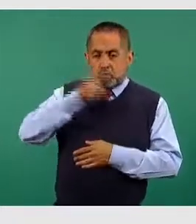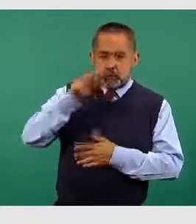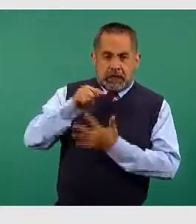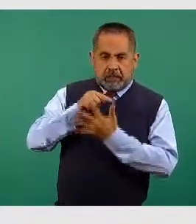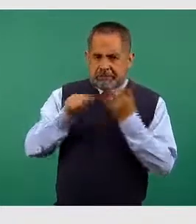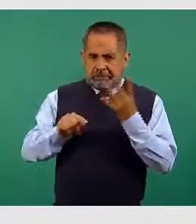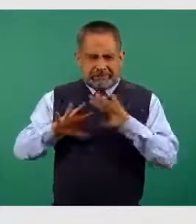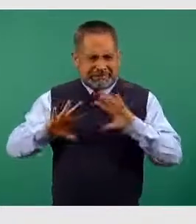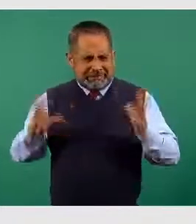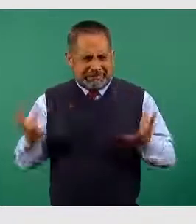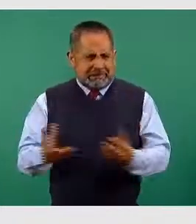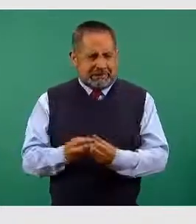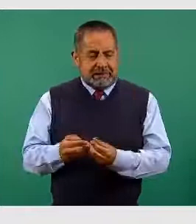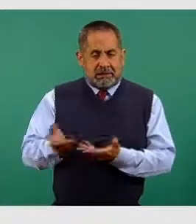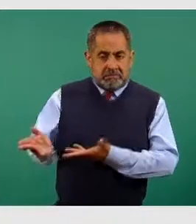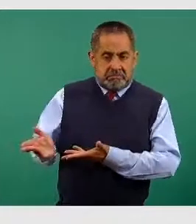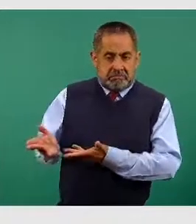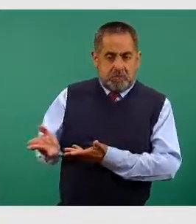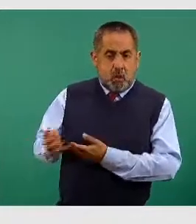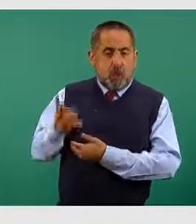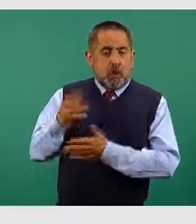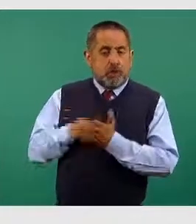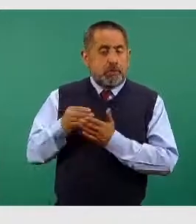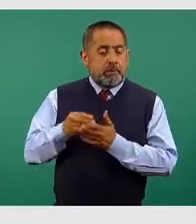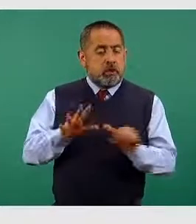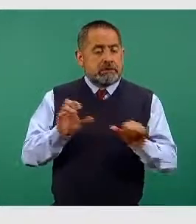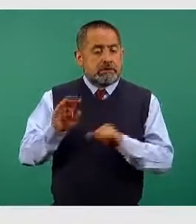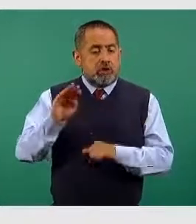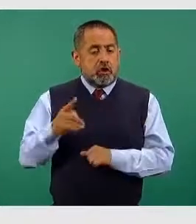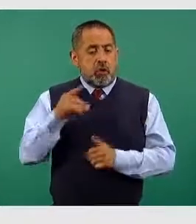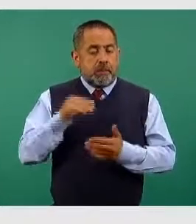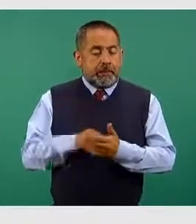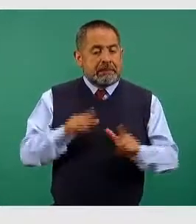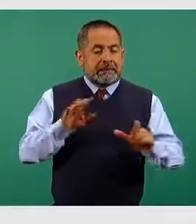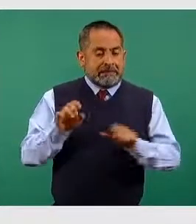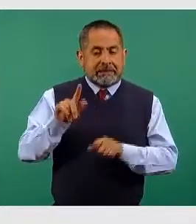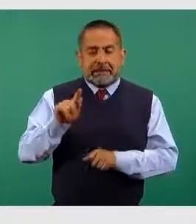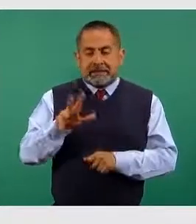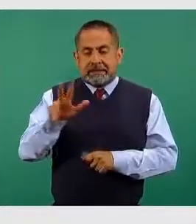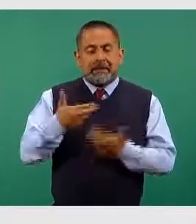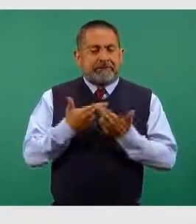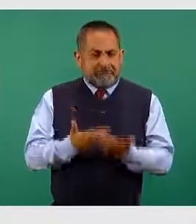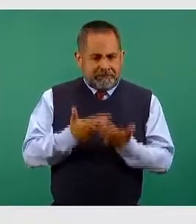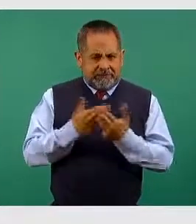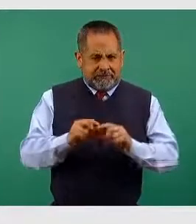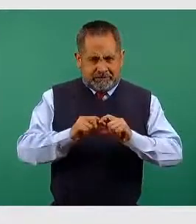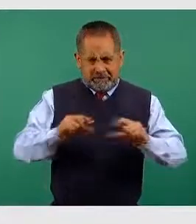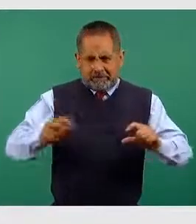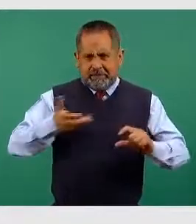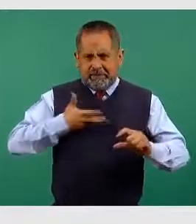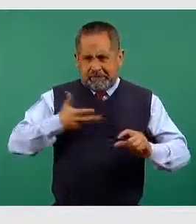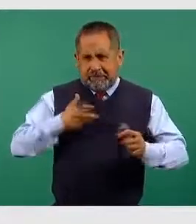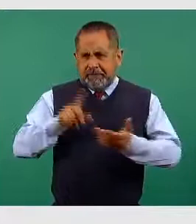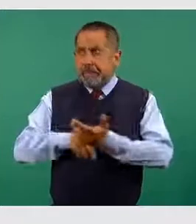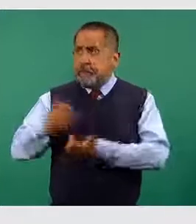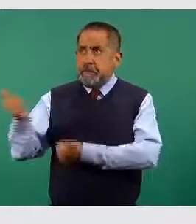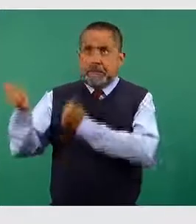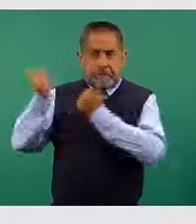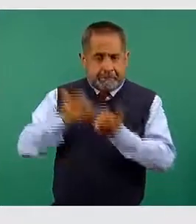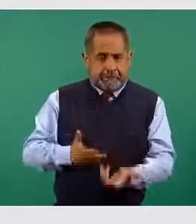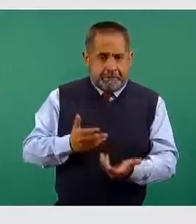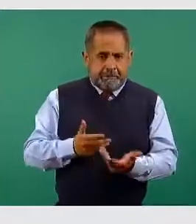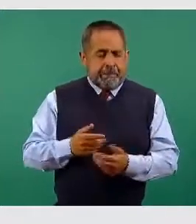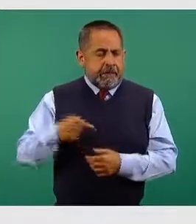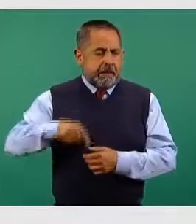da un total de 4 millones 691 mil 775 dosis recibidas